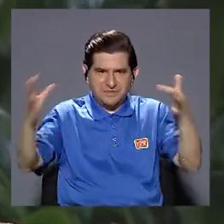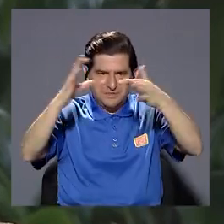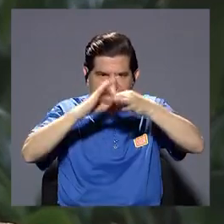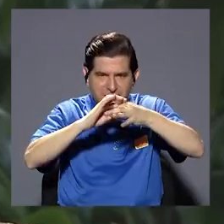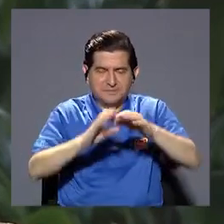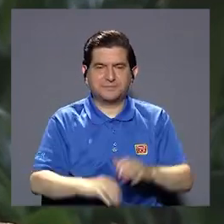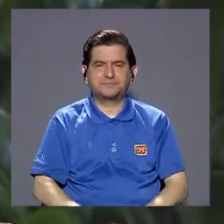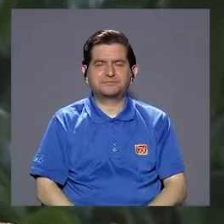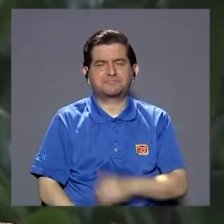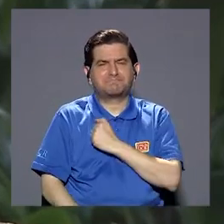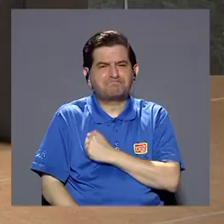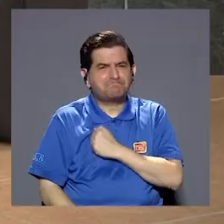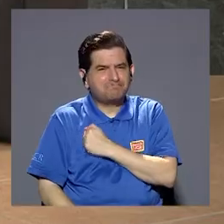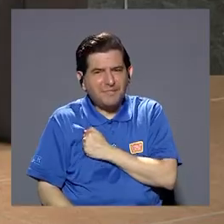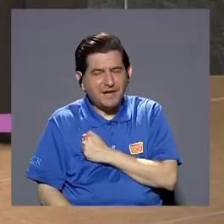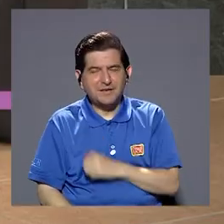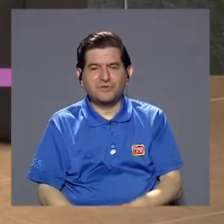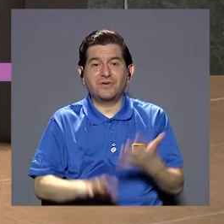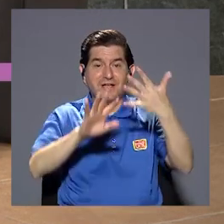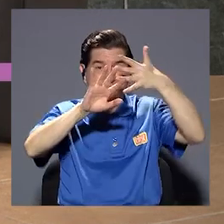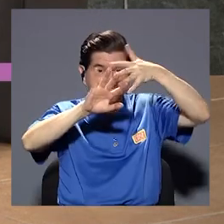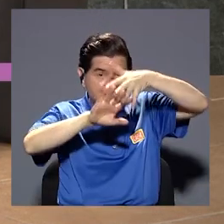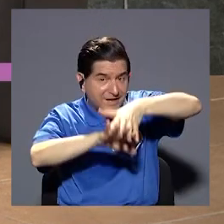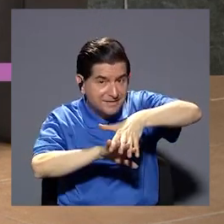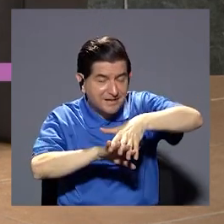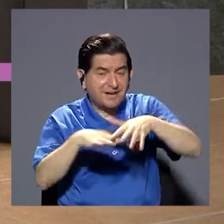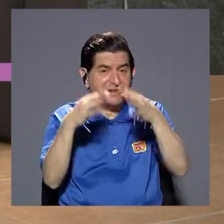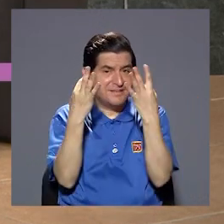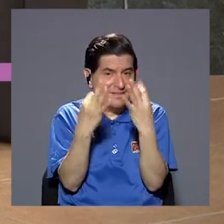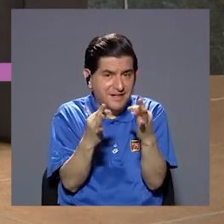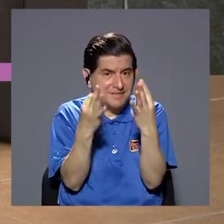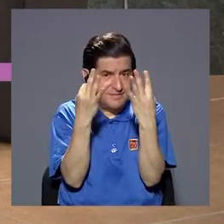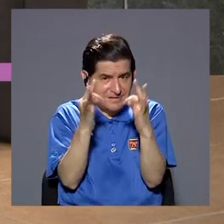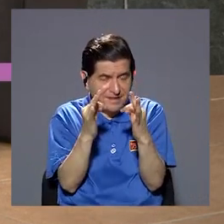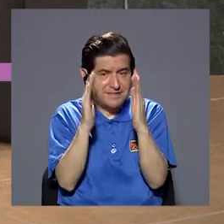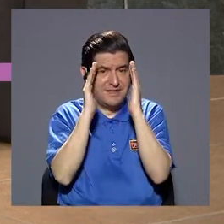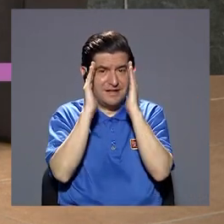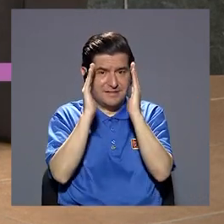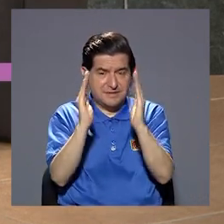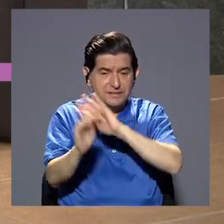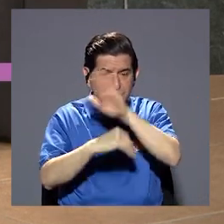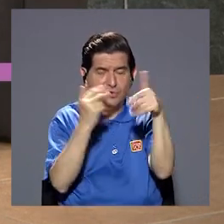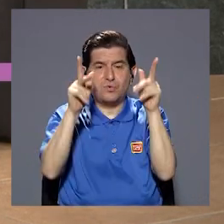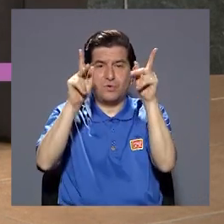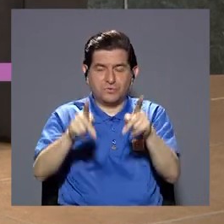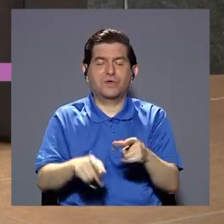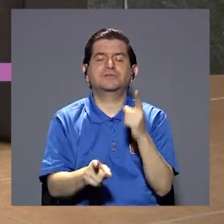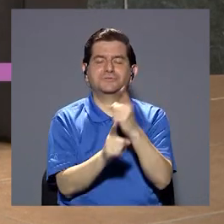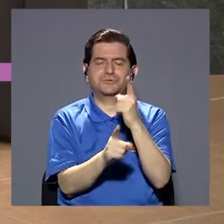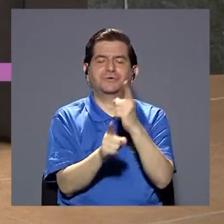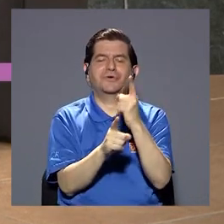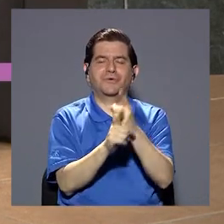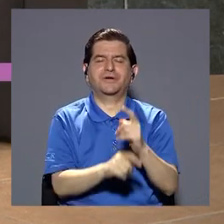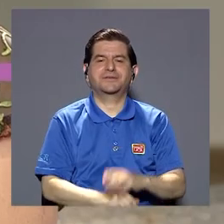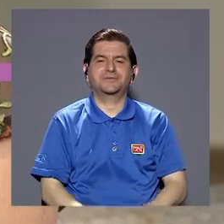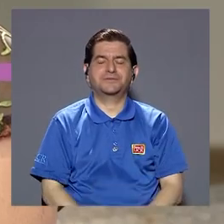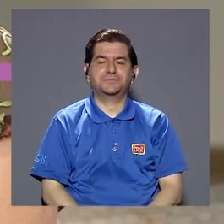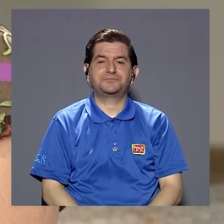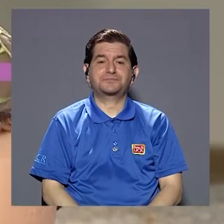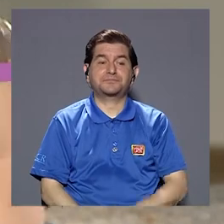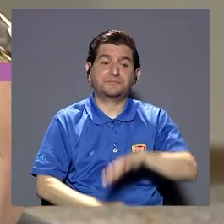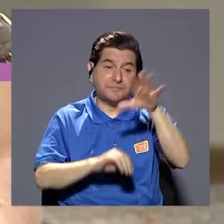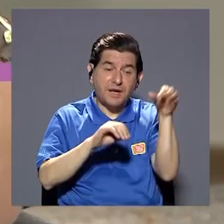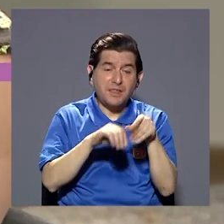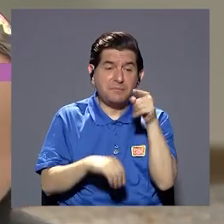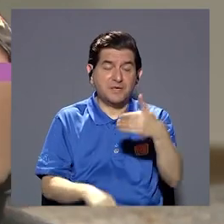semanas a hablar del mismo tema ¿verdad? y vamos abarcando todas las dudas o mitos que ellos tienen en su comunidad perdón un poquito esa